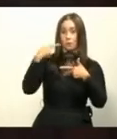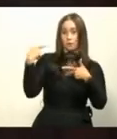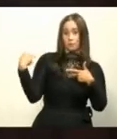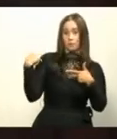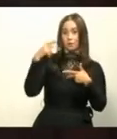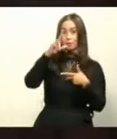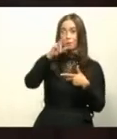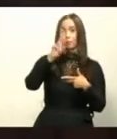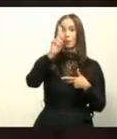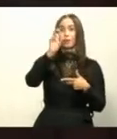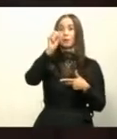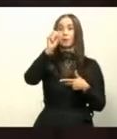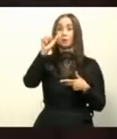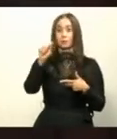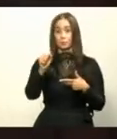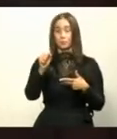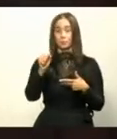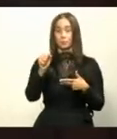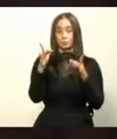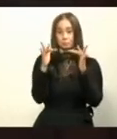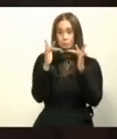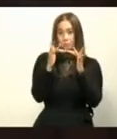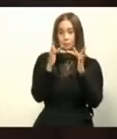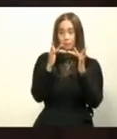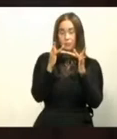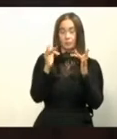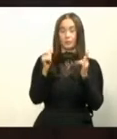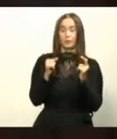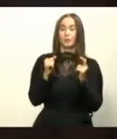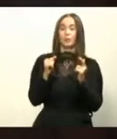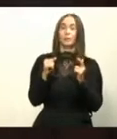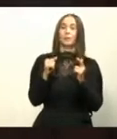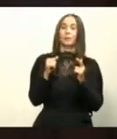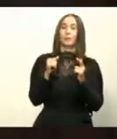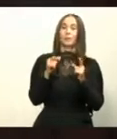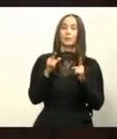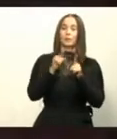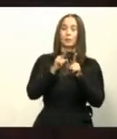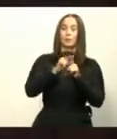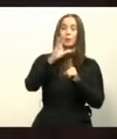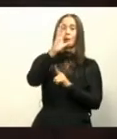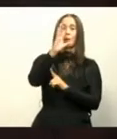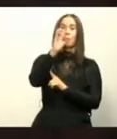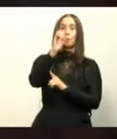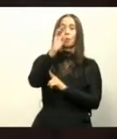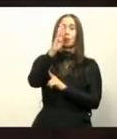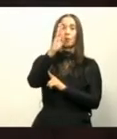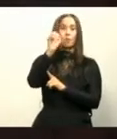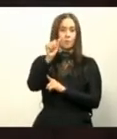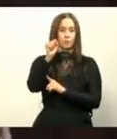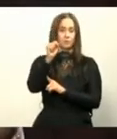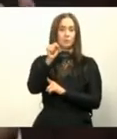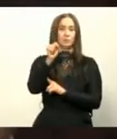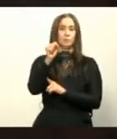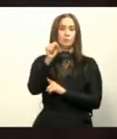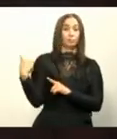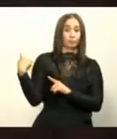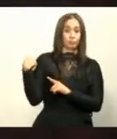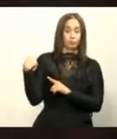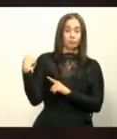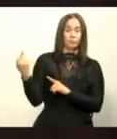y con también con COVAX. La COVAX es una